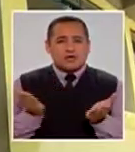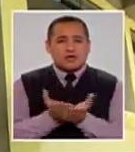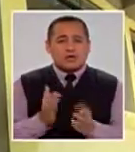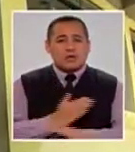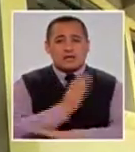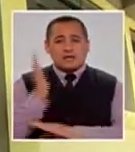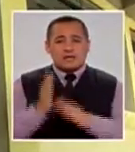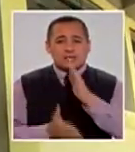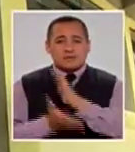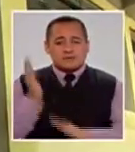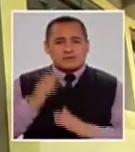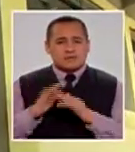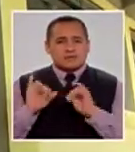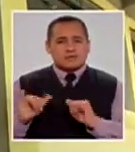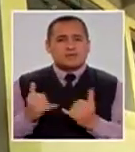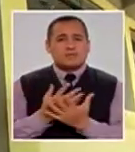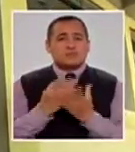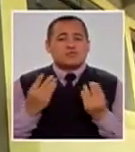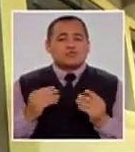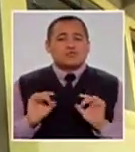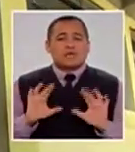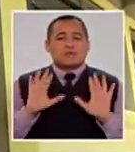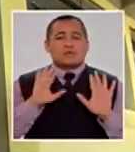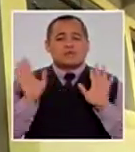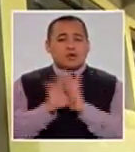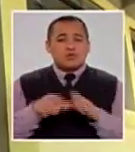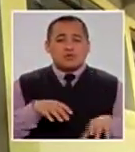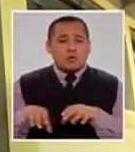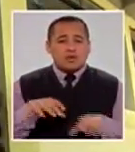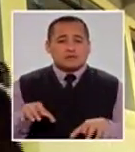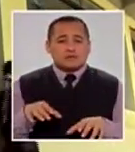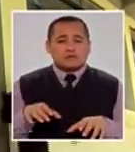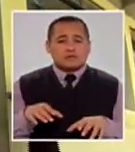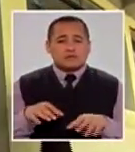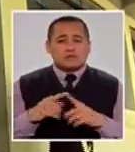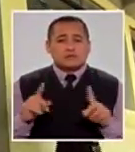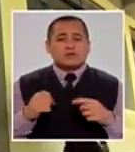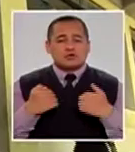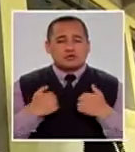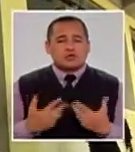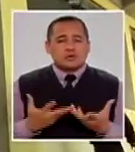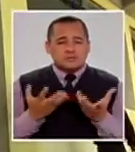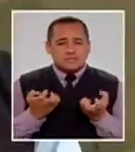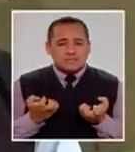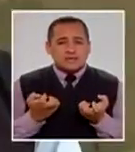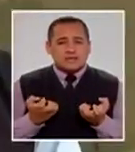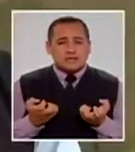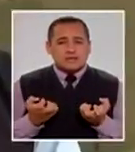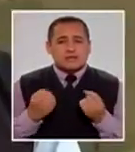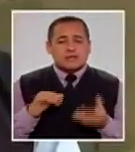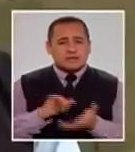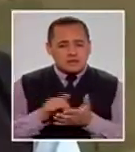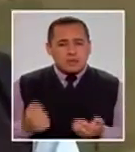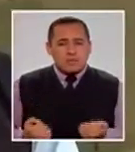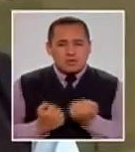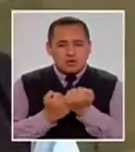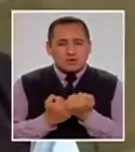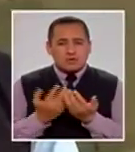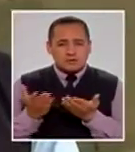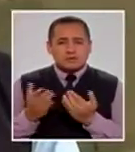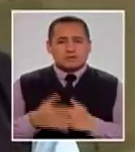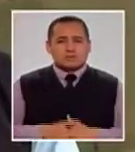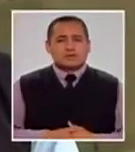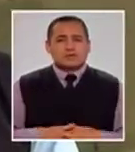entra al colegio hasta que sale. Muchos, ¿no?, quizás no lo harían. Y yo quisiera que, ¿no?, que lo